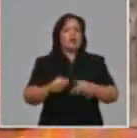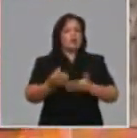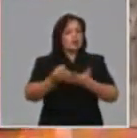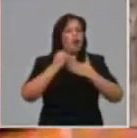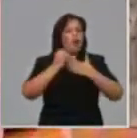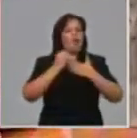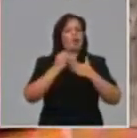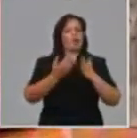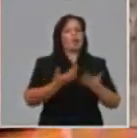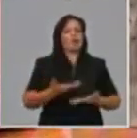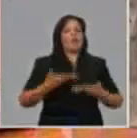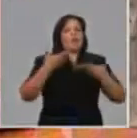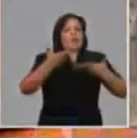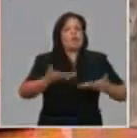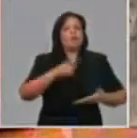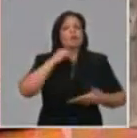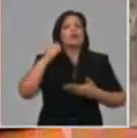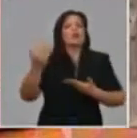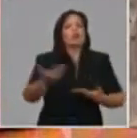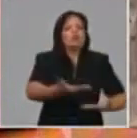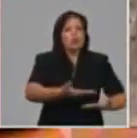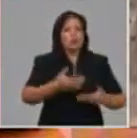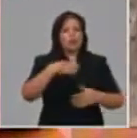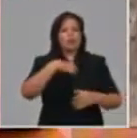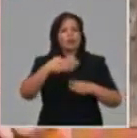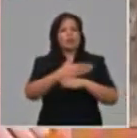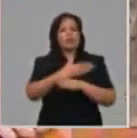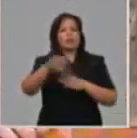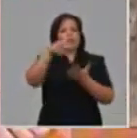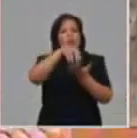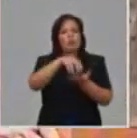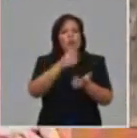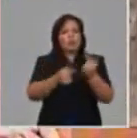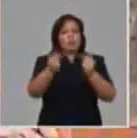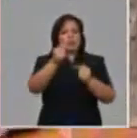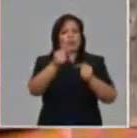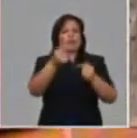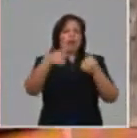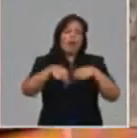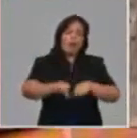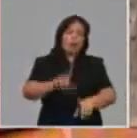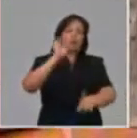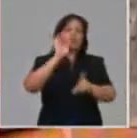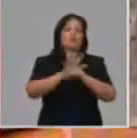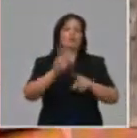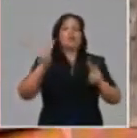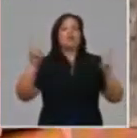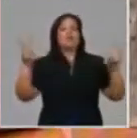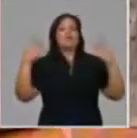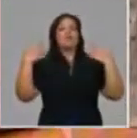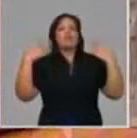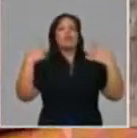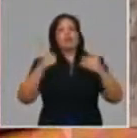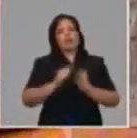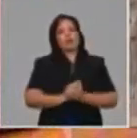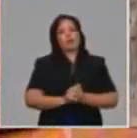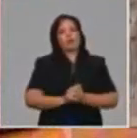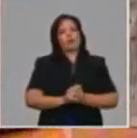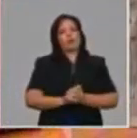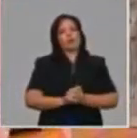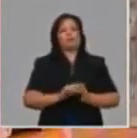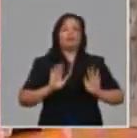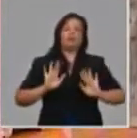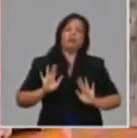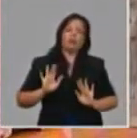gastronómica que tenemos en determinados lugares. Fundamentalmente viene el verano también. Aspiremos que en el verano, en alguna de esas